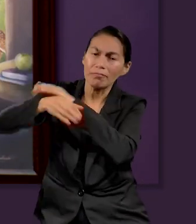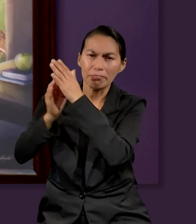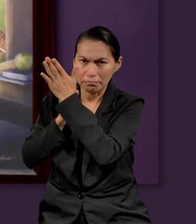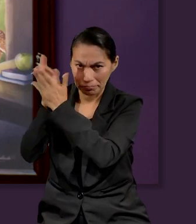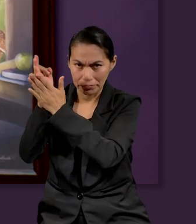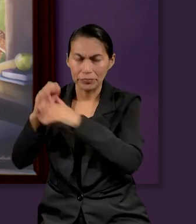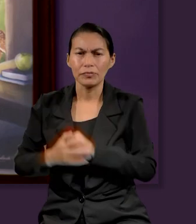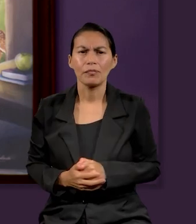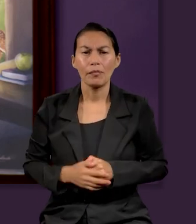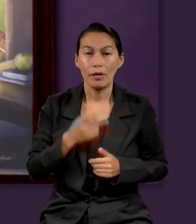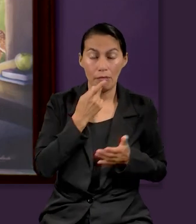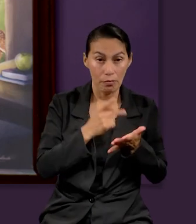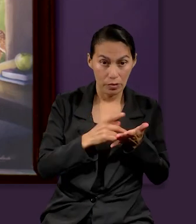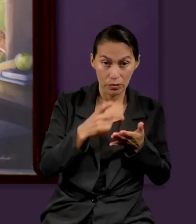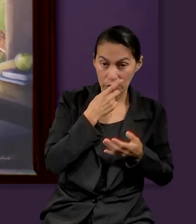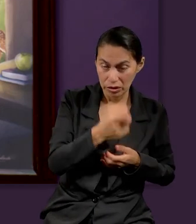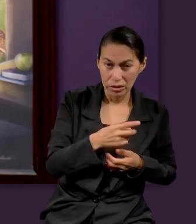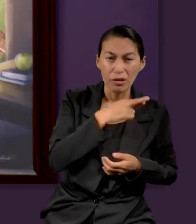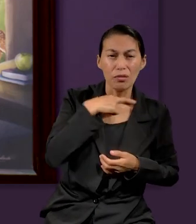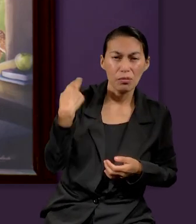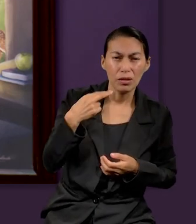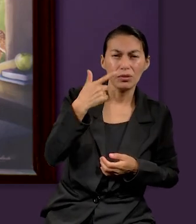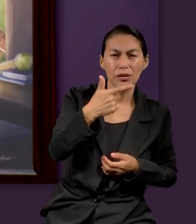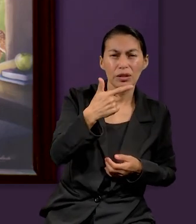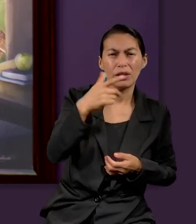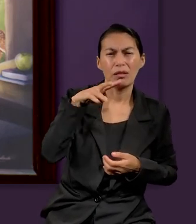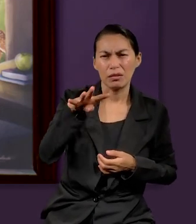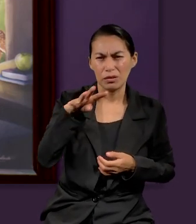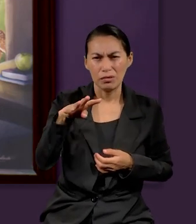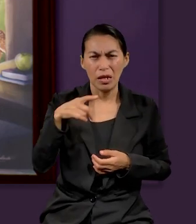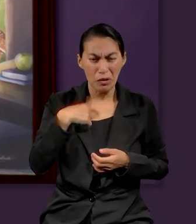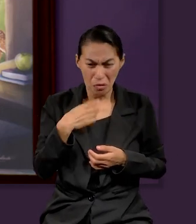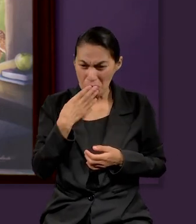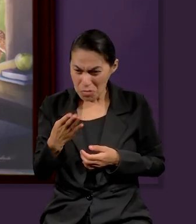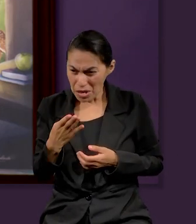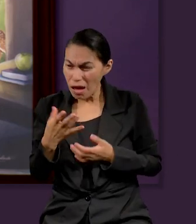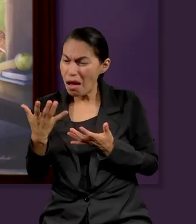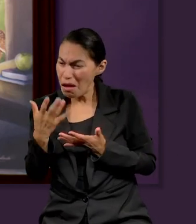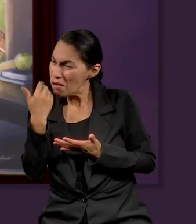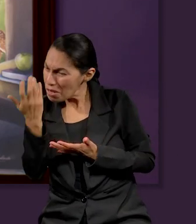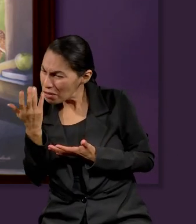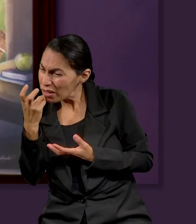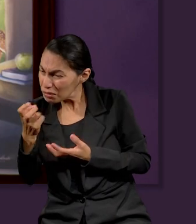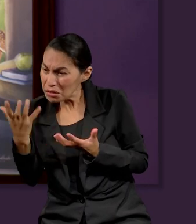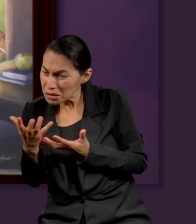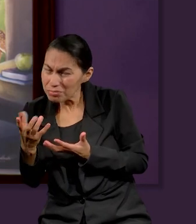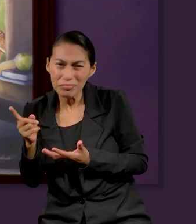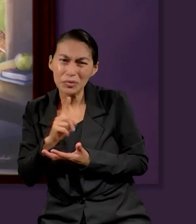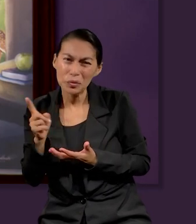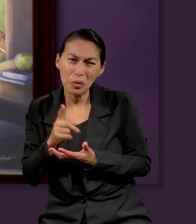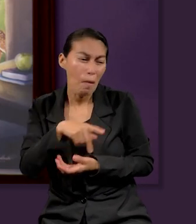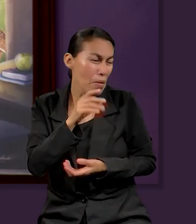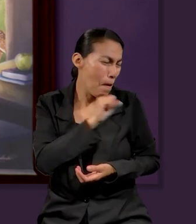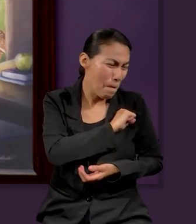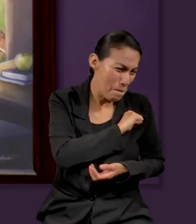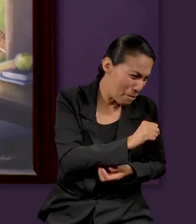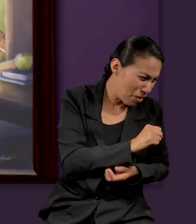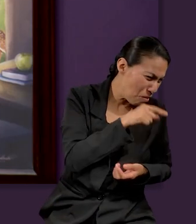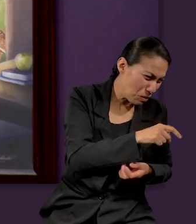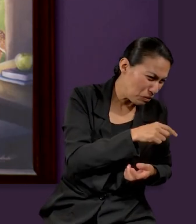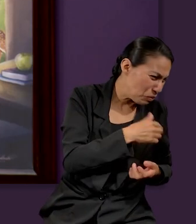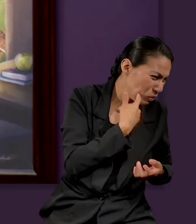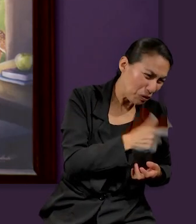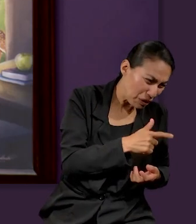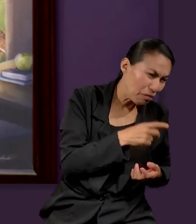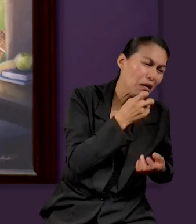mantener firmes y fieles. Pablo dice en Romanos 719, porque no hago el bien que quiero, sino el mal que no quiero, eso hago.